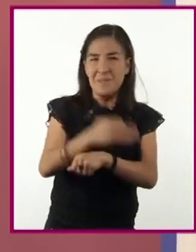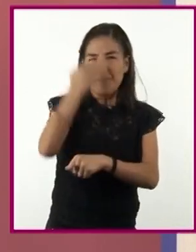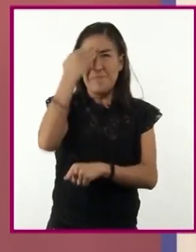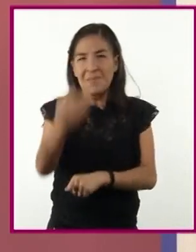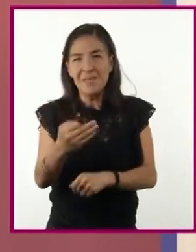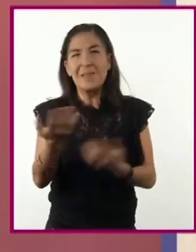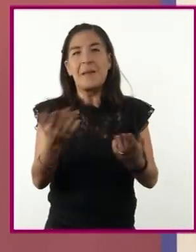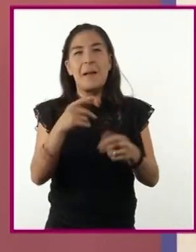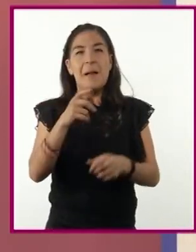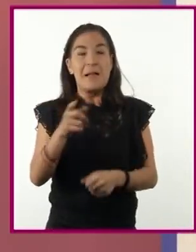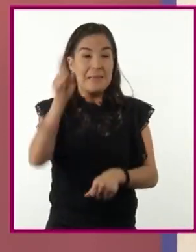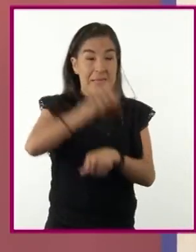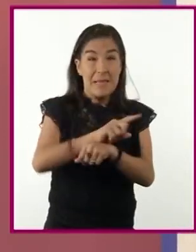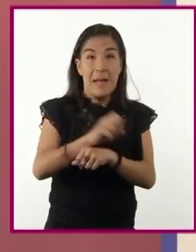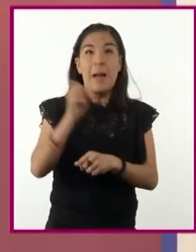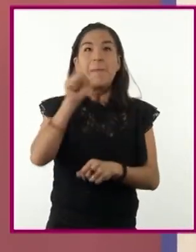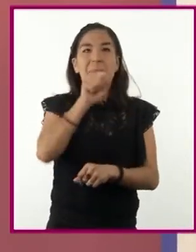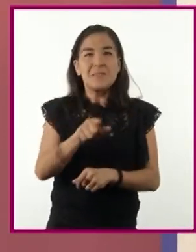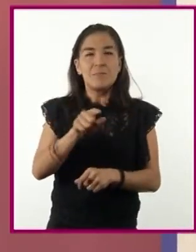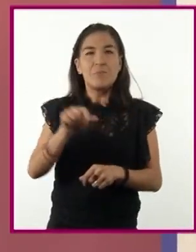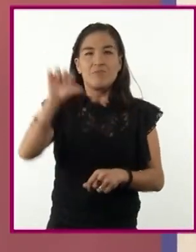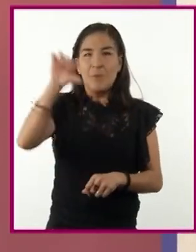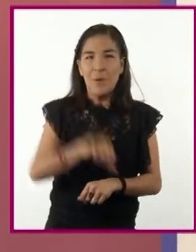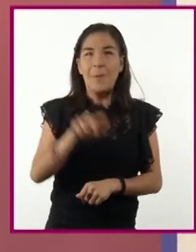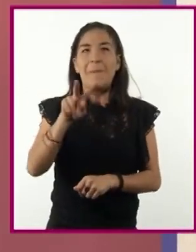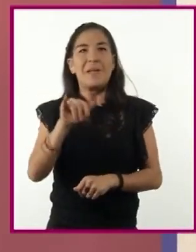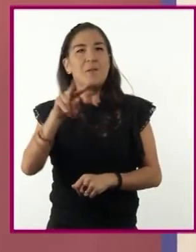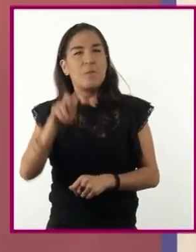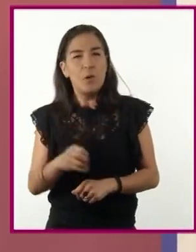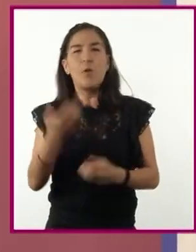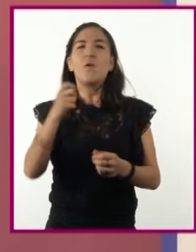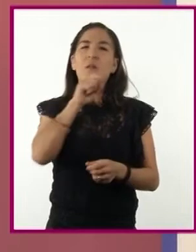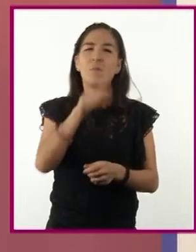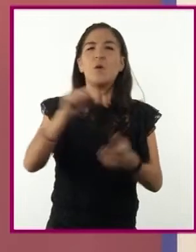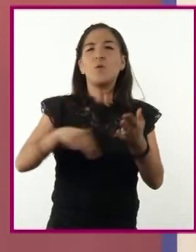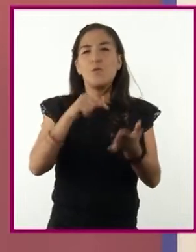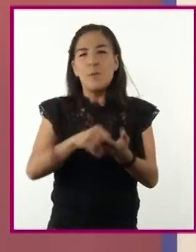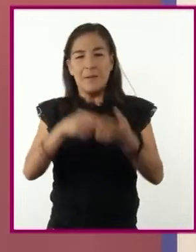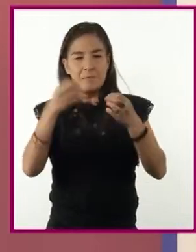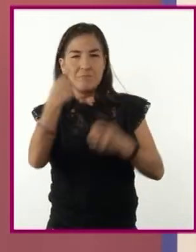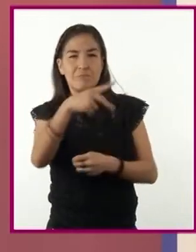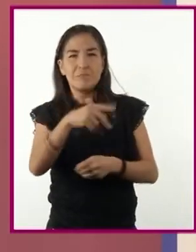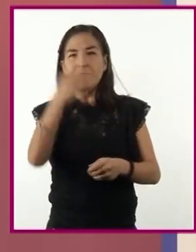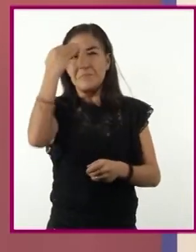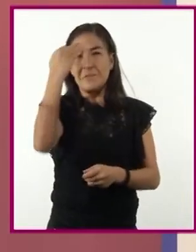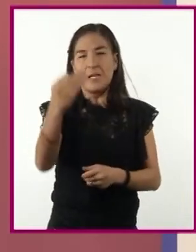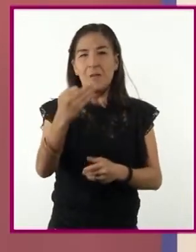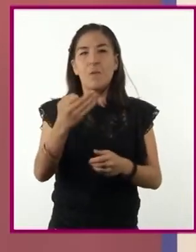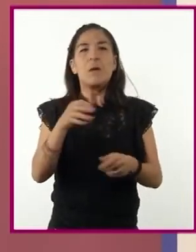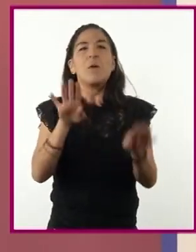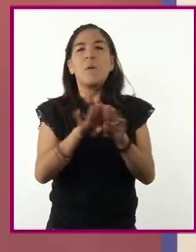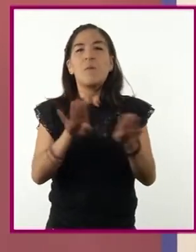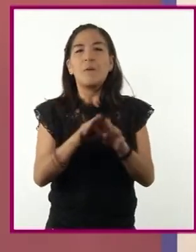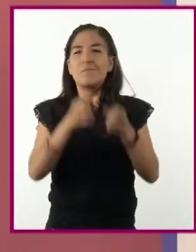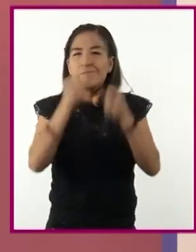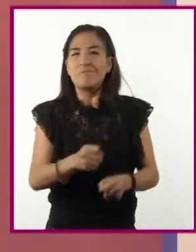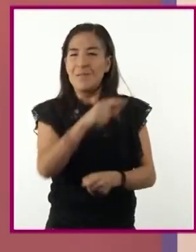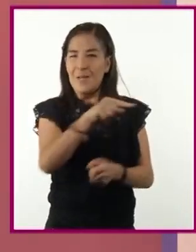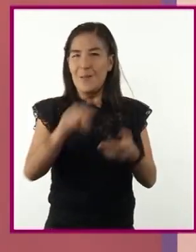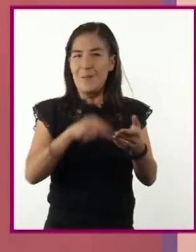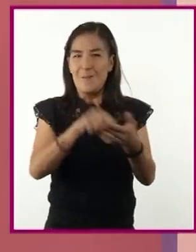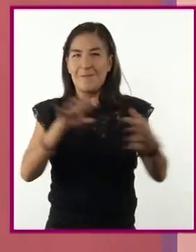programación en vivo y pregrabada para esa hora y espacio de tiempo determinados en los que defina estar con ella.